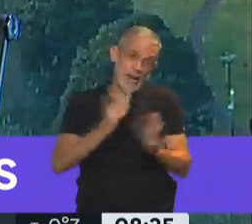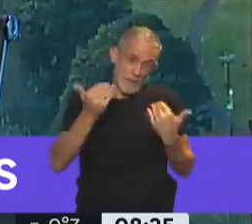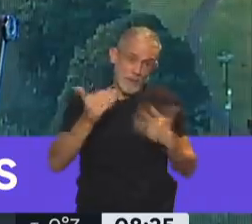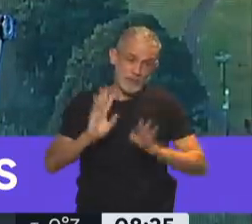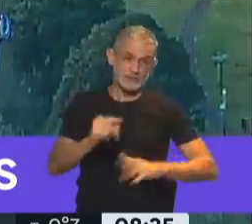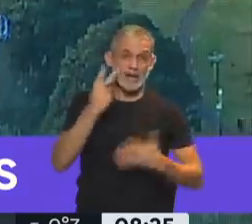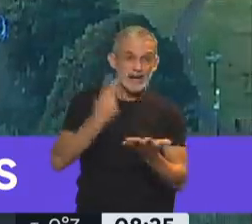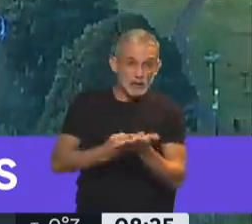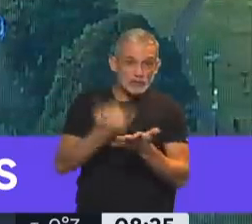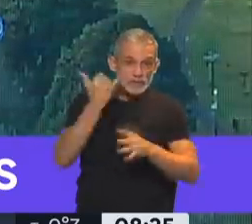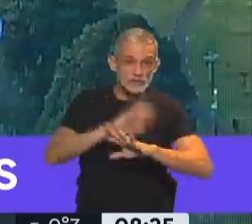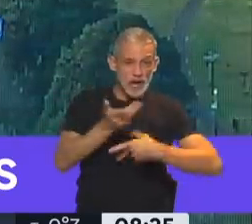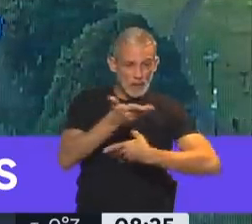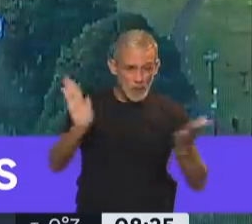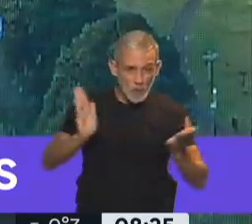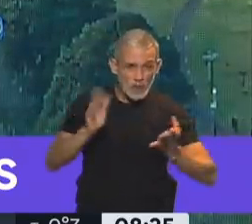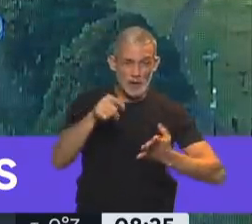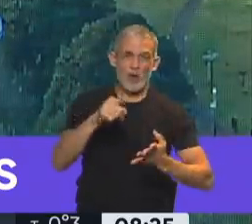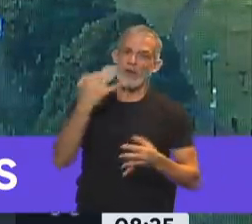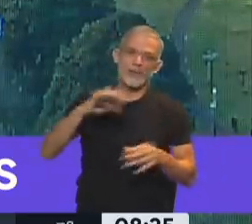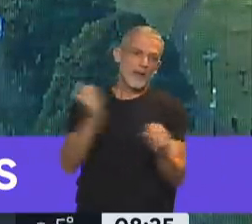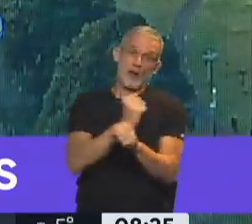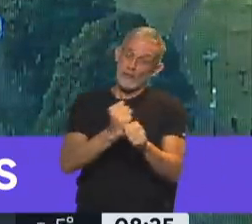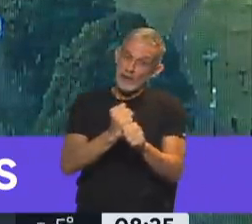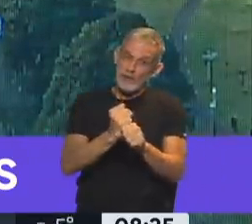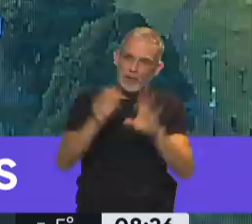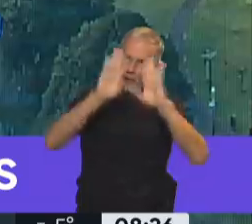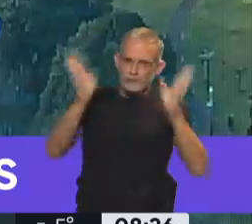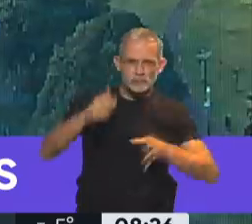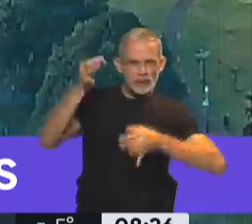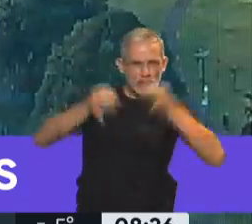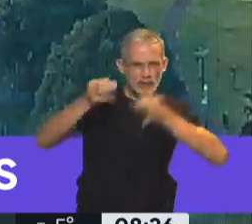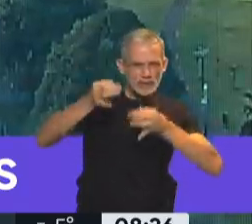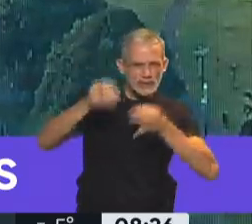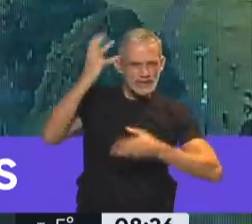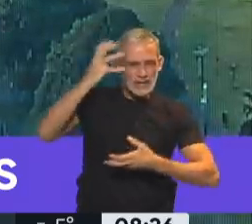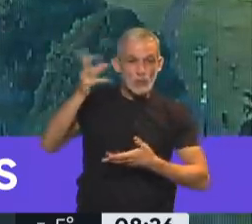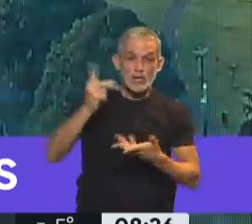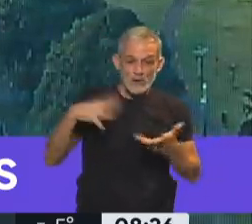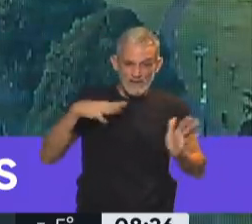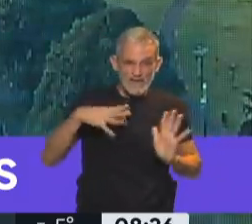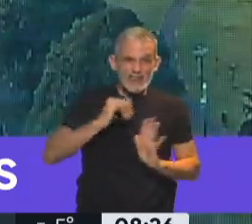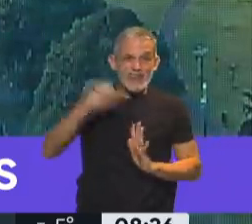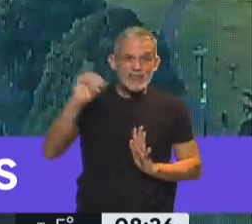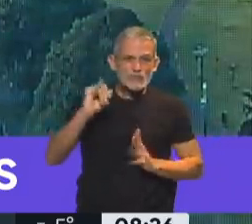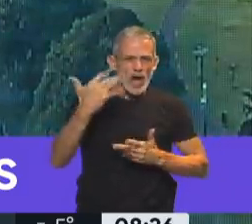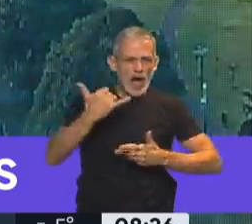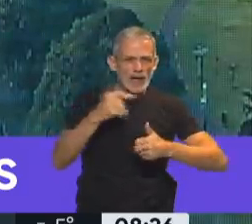reconocimiento que se hace público, después deberá ser ratificado en sede penal. Todavía no ha ingresado ninguna. Hay tres